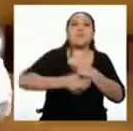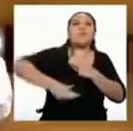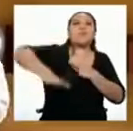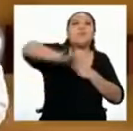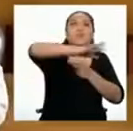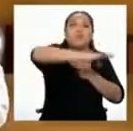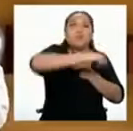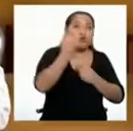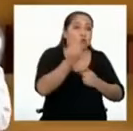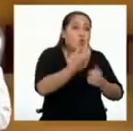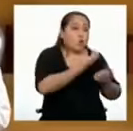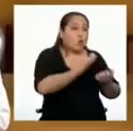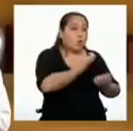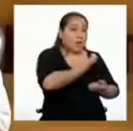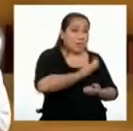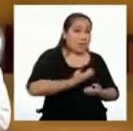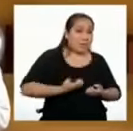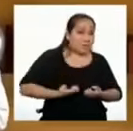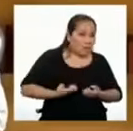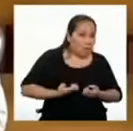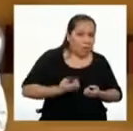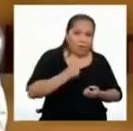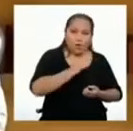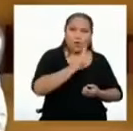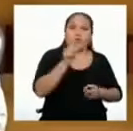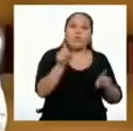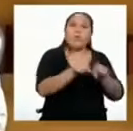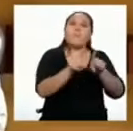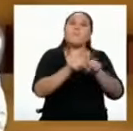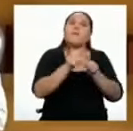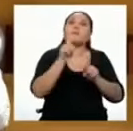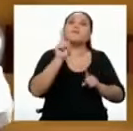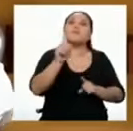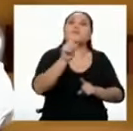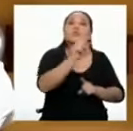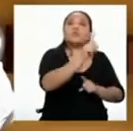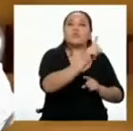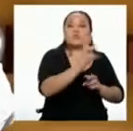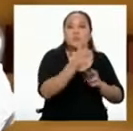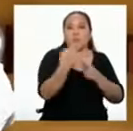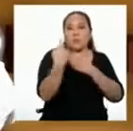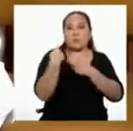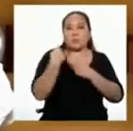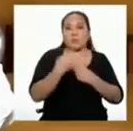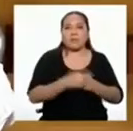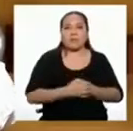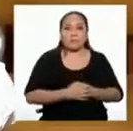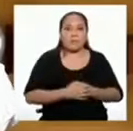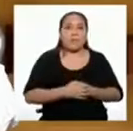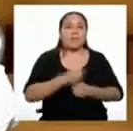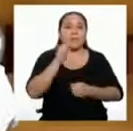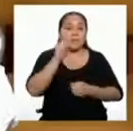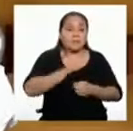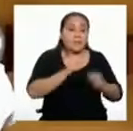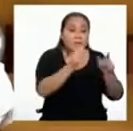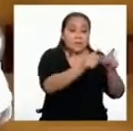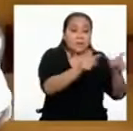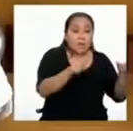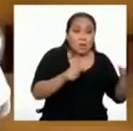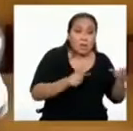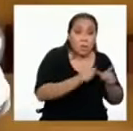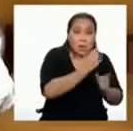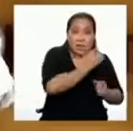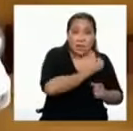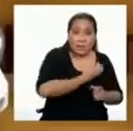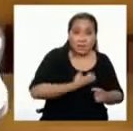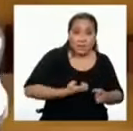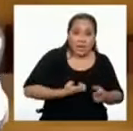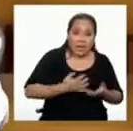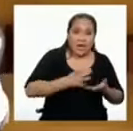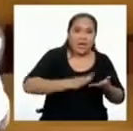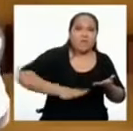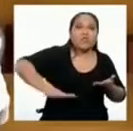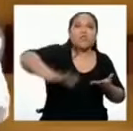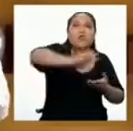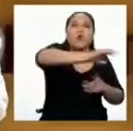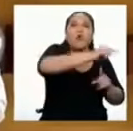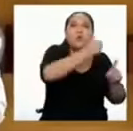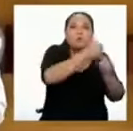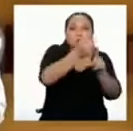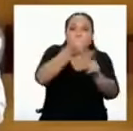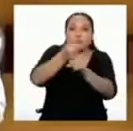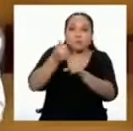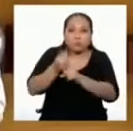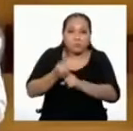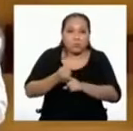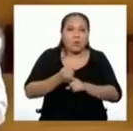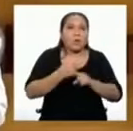Estado. Pero no debemos olvidar que, si bien es cierto que el espacio público es de toda la ciudadanía,